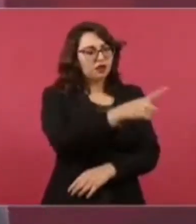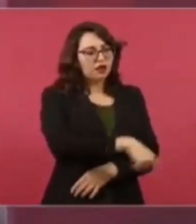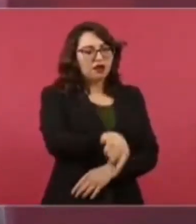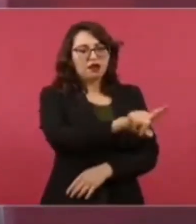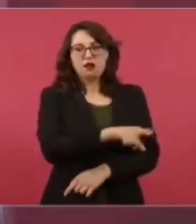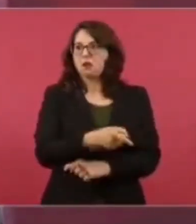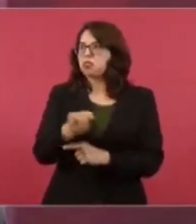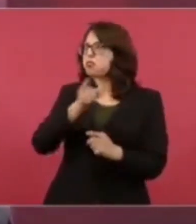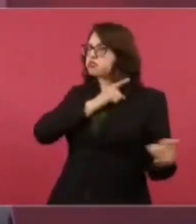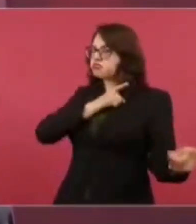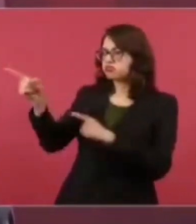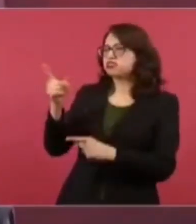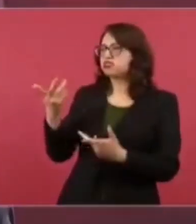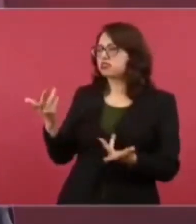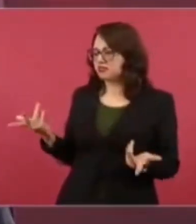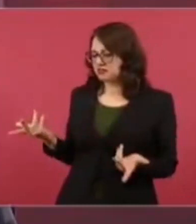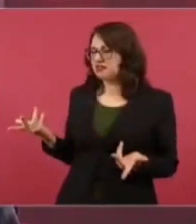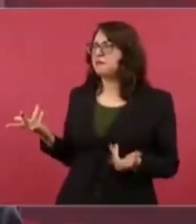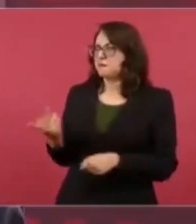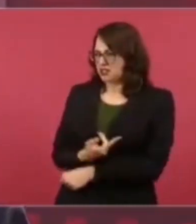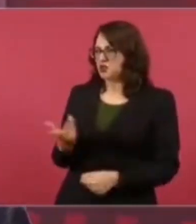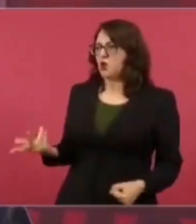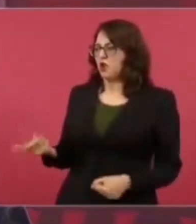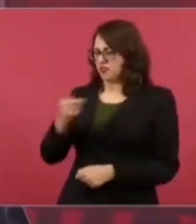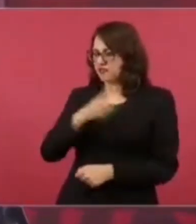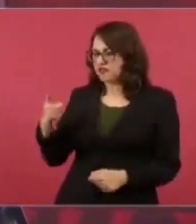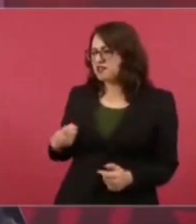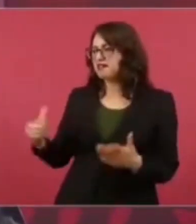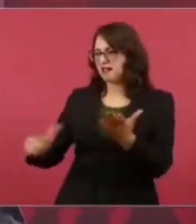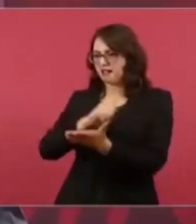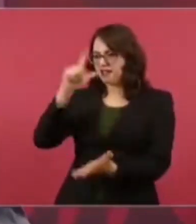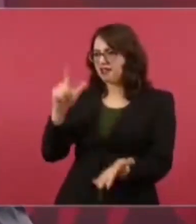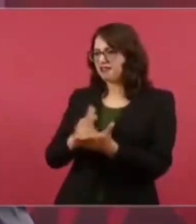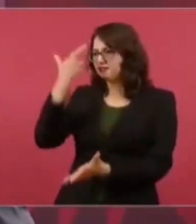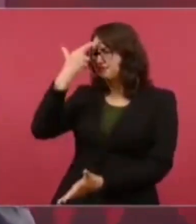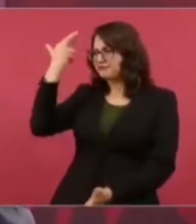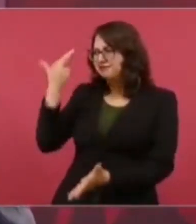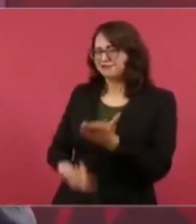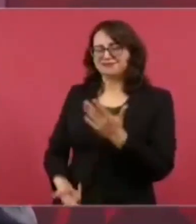kafkiano